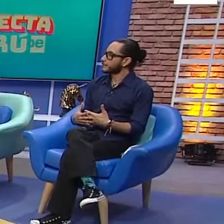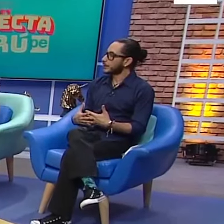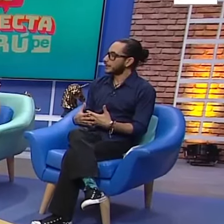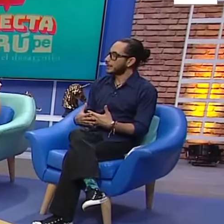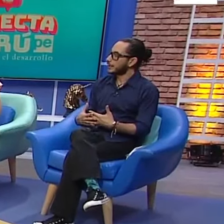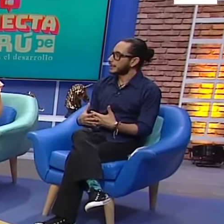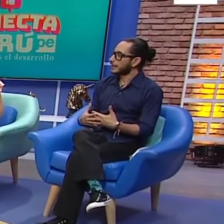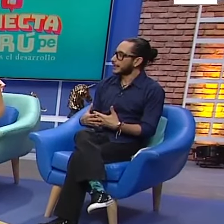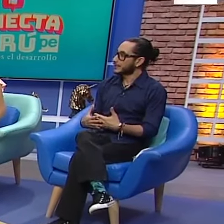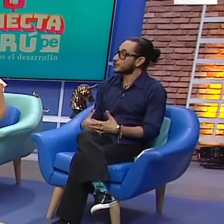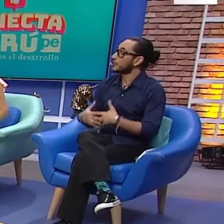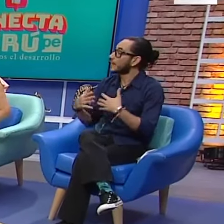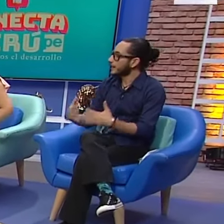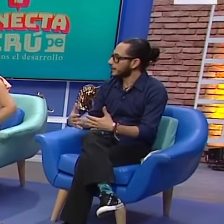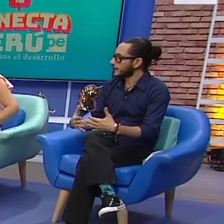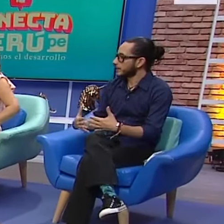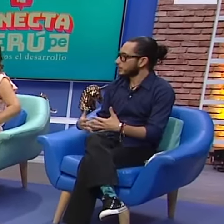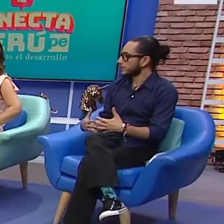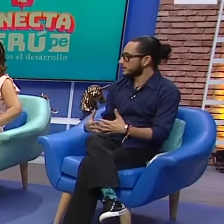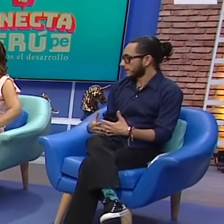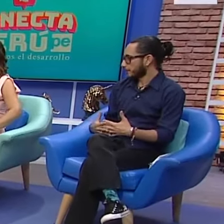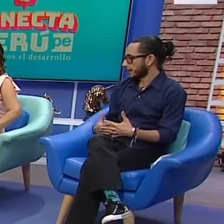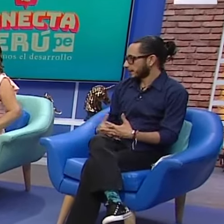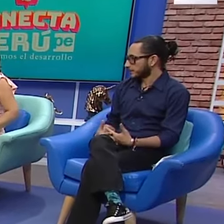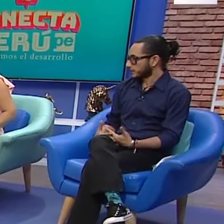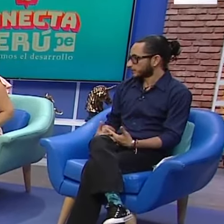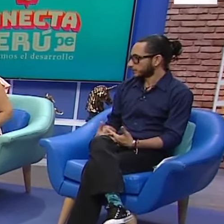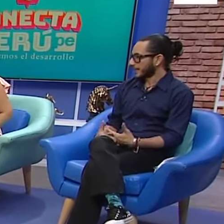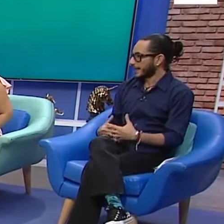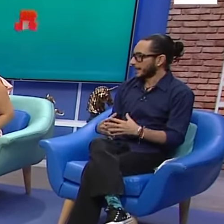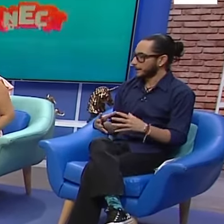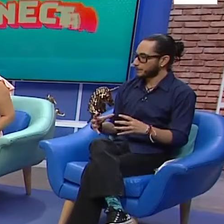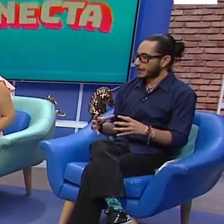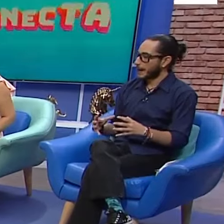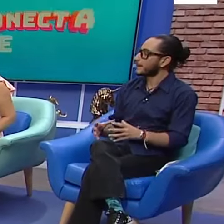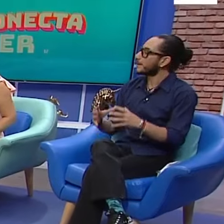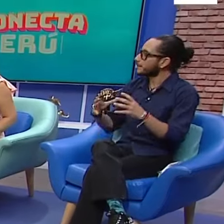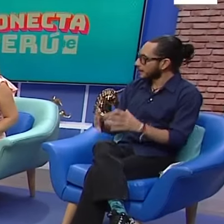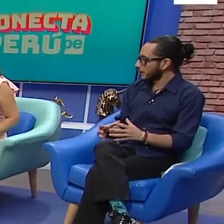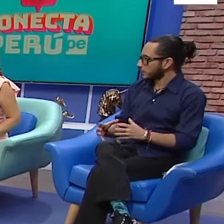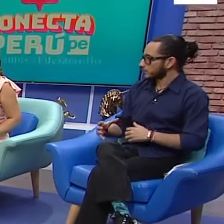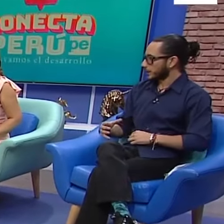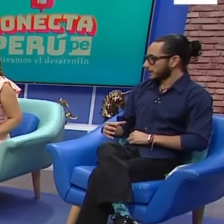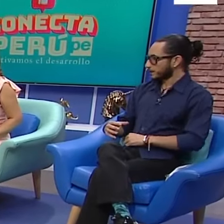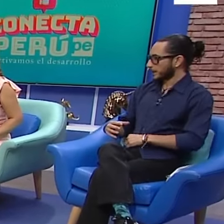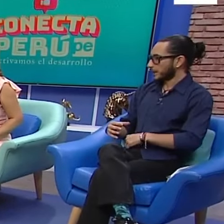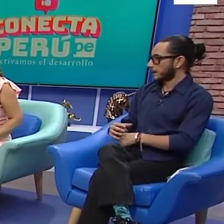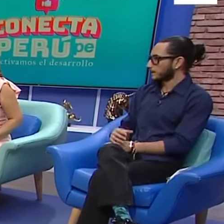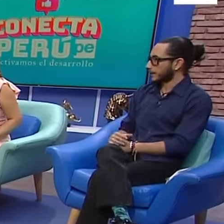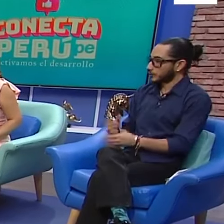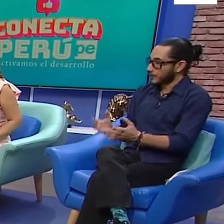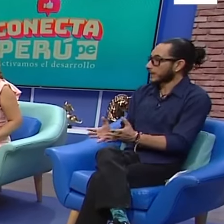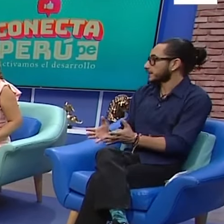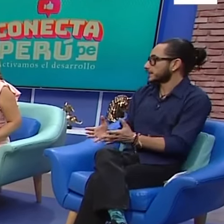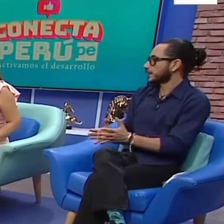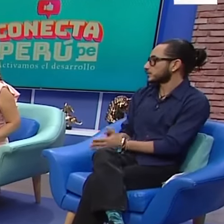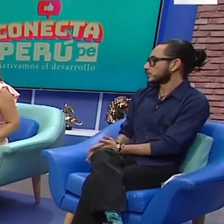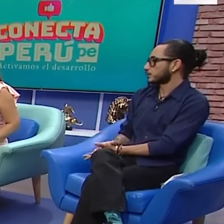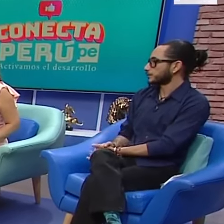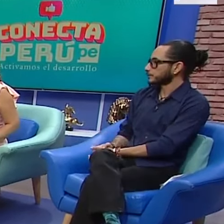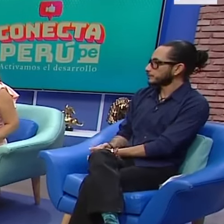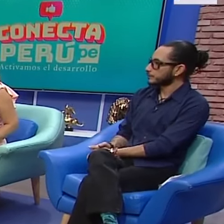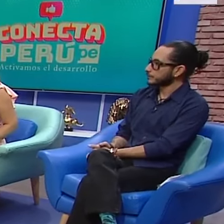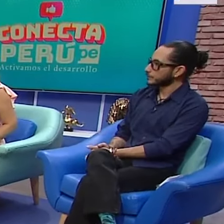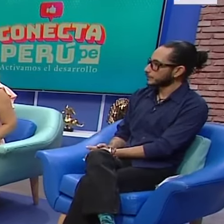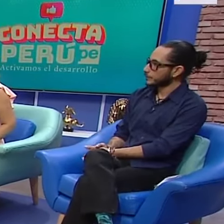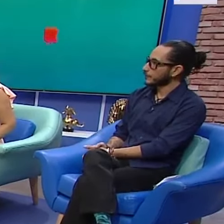es el accionar que tiene UNICEF para esto? ¿Qué han planteado ustedes para tomar cartas en el